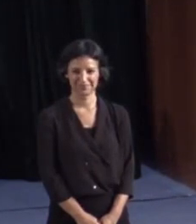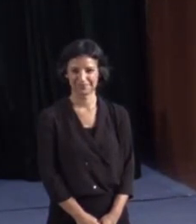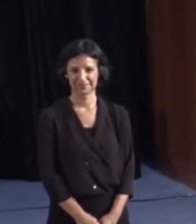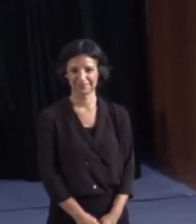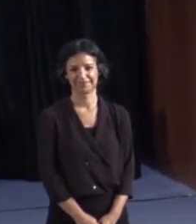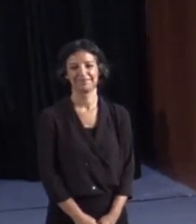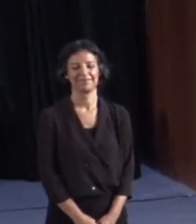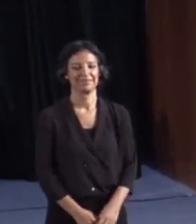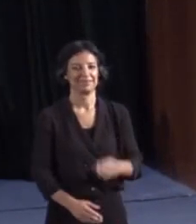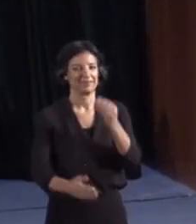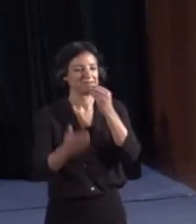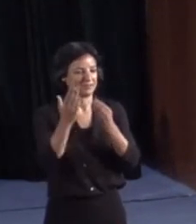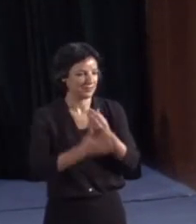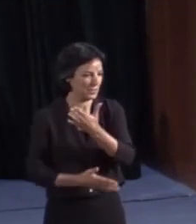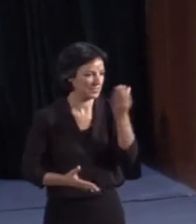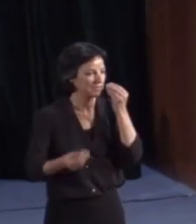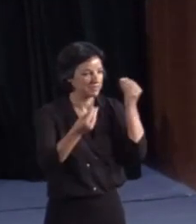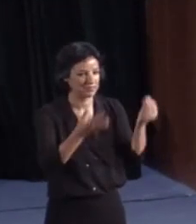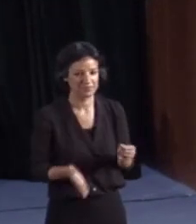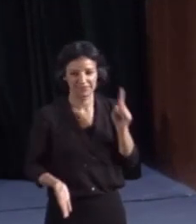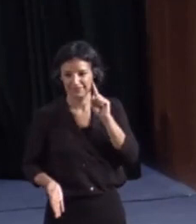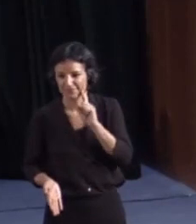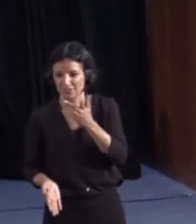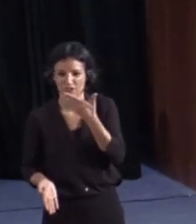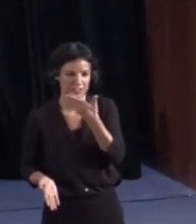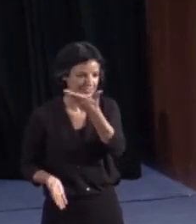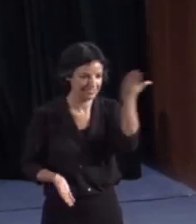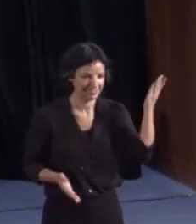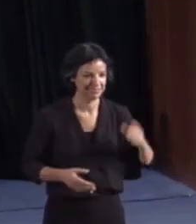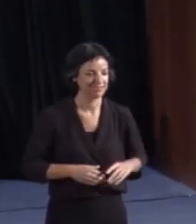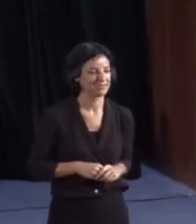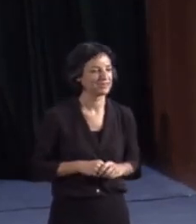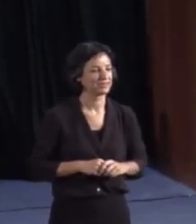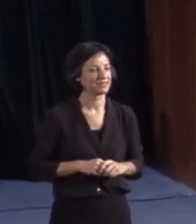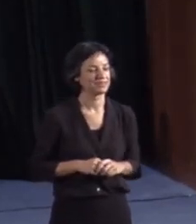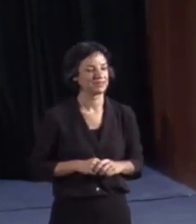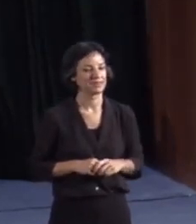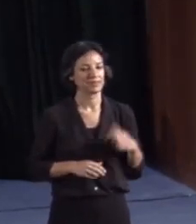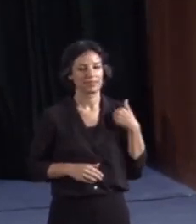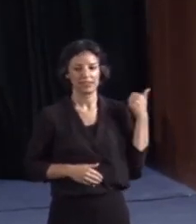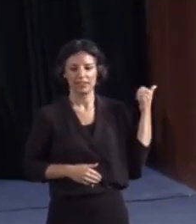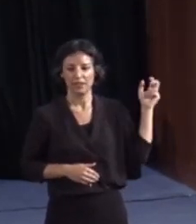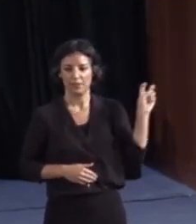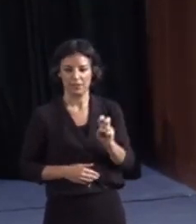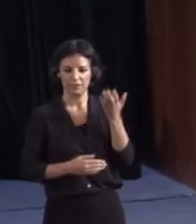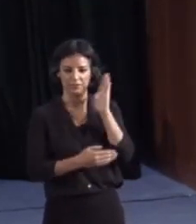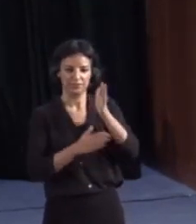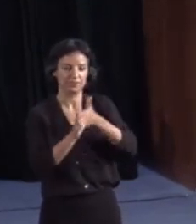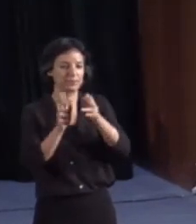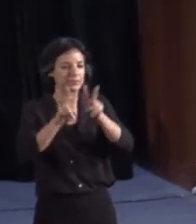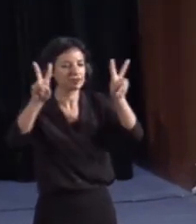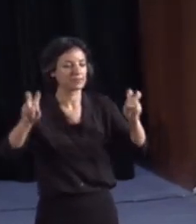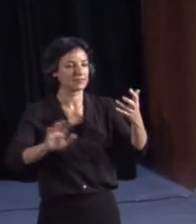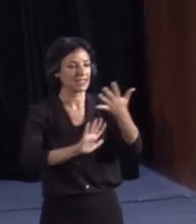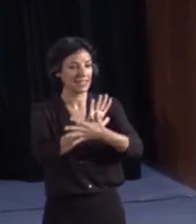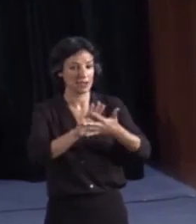Buenos días, bienvenidos, personas sordas, oyentes. Vengo a presentar una comunicación titulada Las